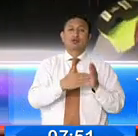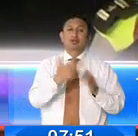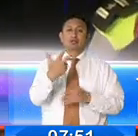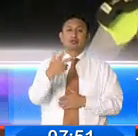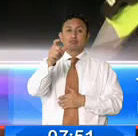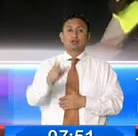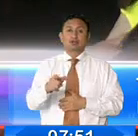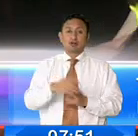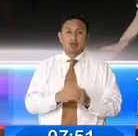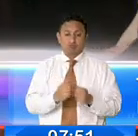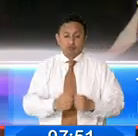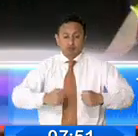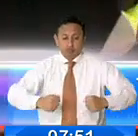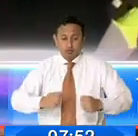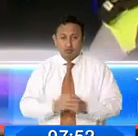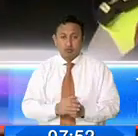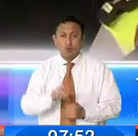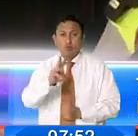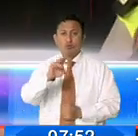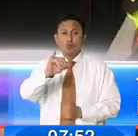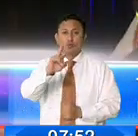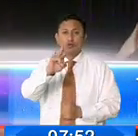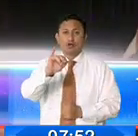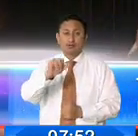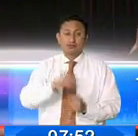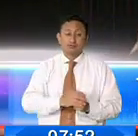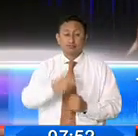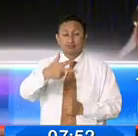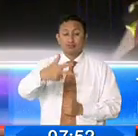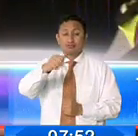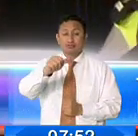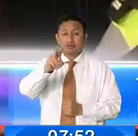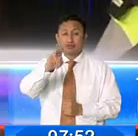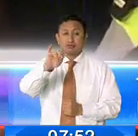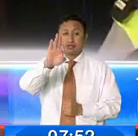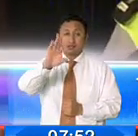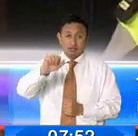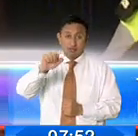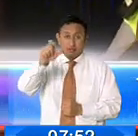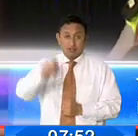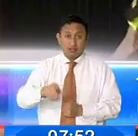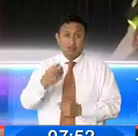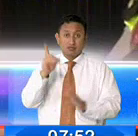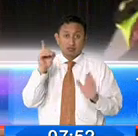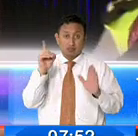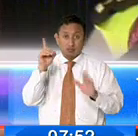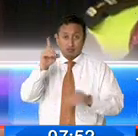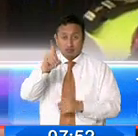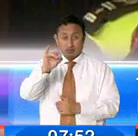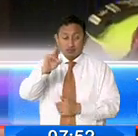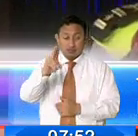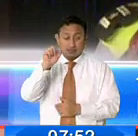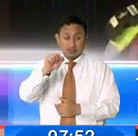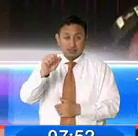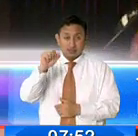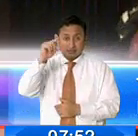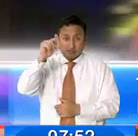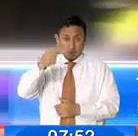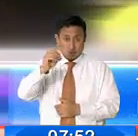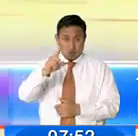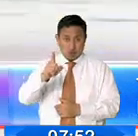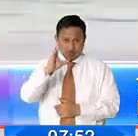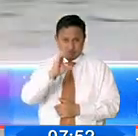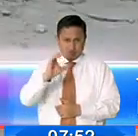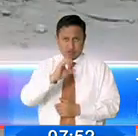alias del Gordo, alias del Wiri Wiri, alias la Chavita, personal de la Dinased, conjuntamente con personal del GUE, estaba tratando de vicar a estas